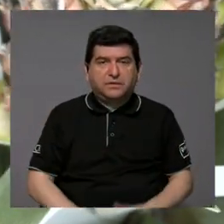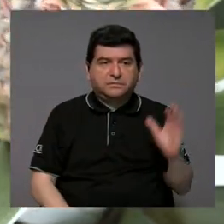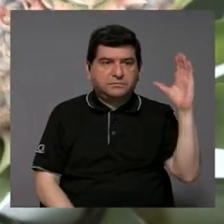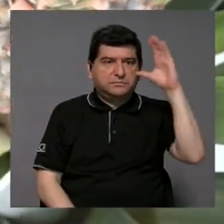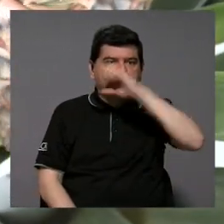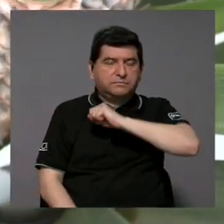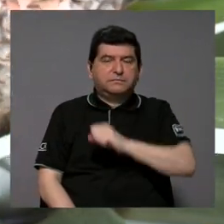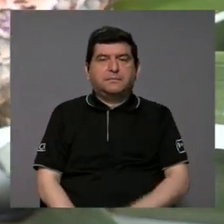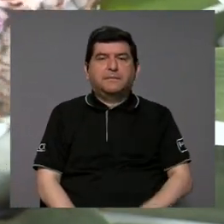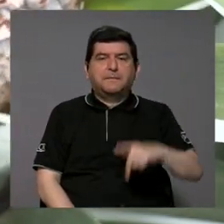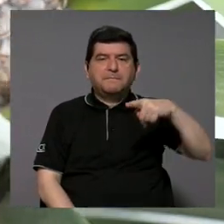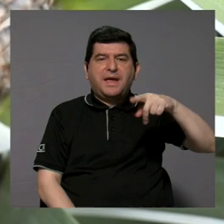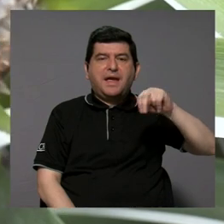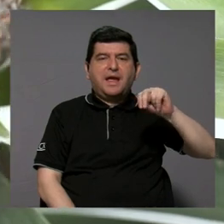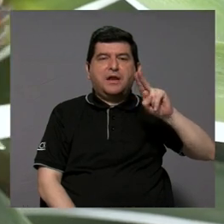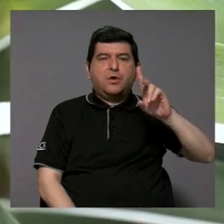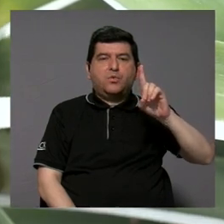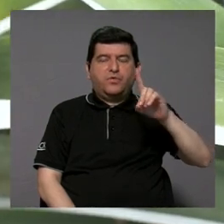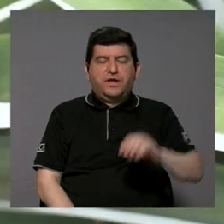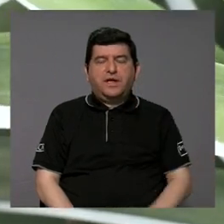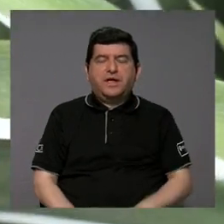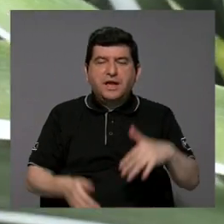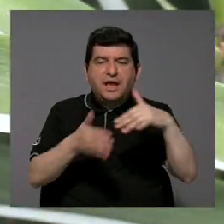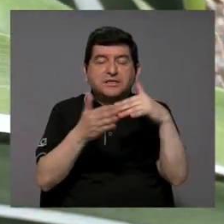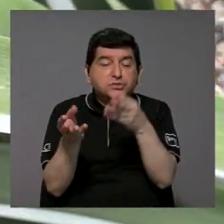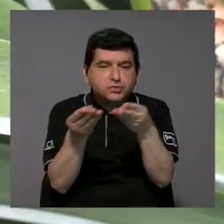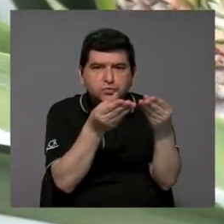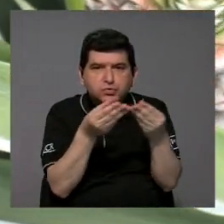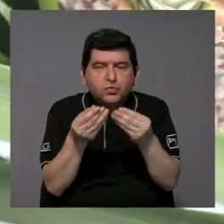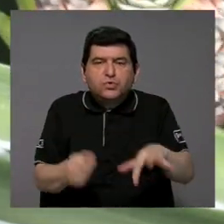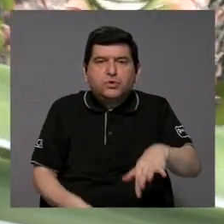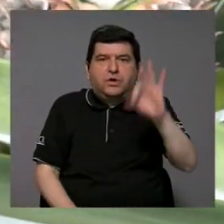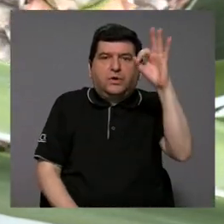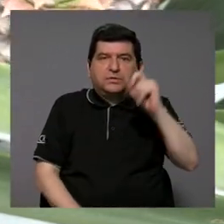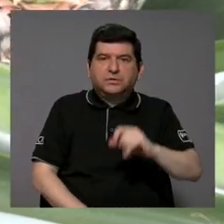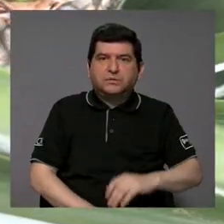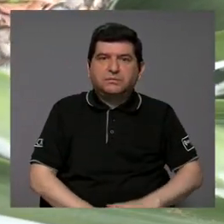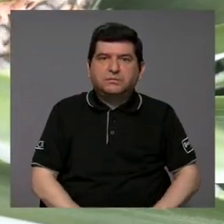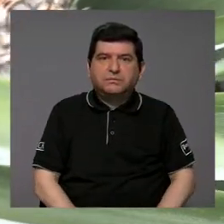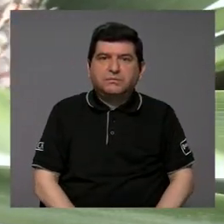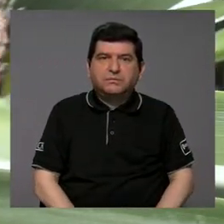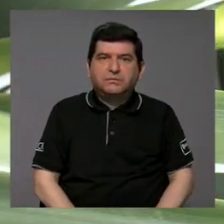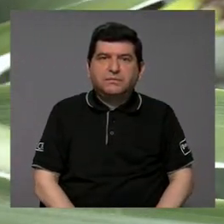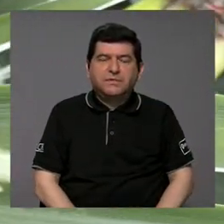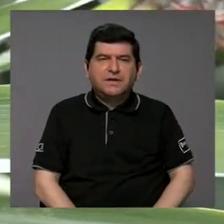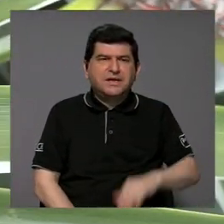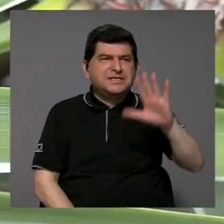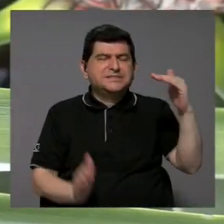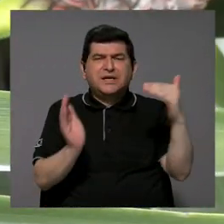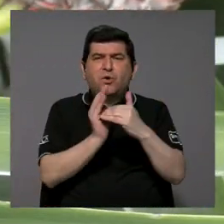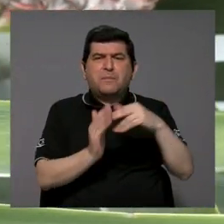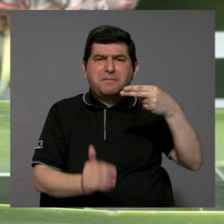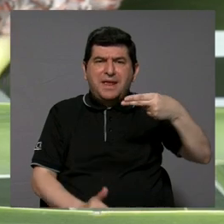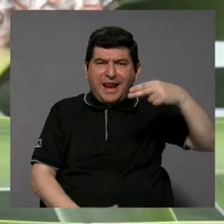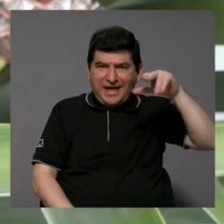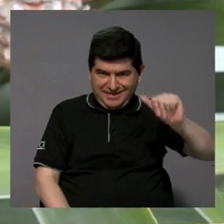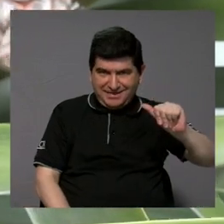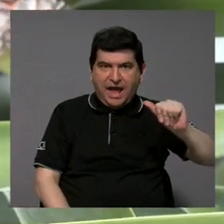el PNUD en el estudio que hizo sobre suelos encontró que había como más de 5 mil hectáreas